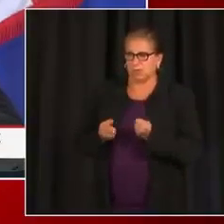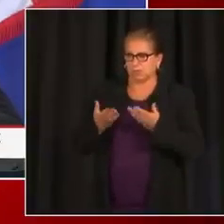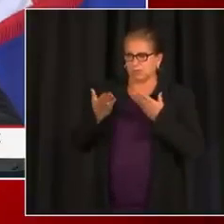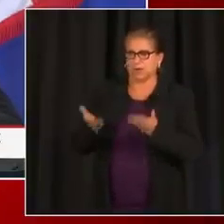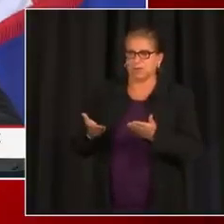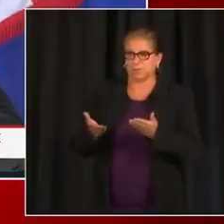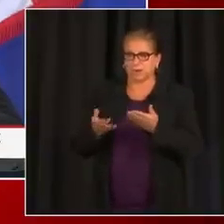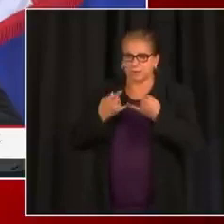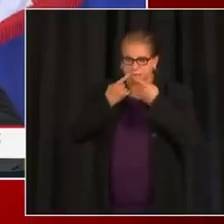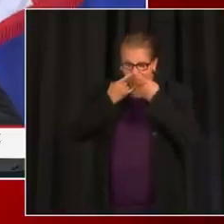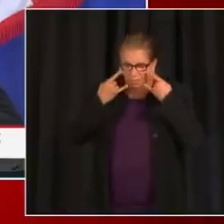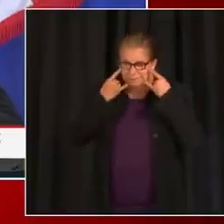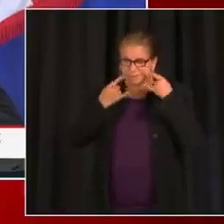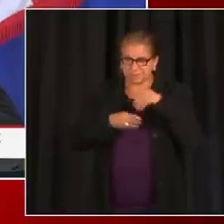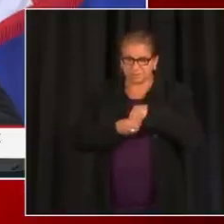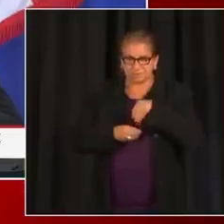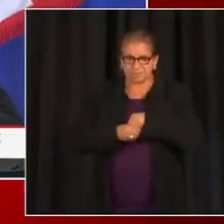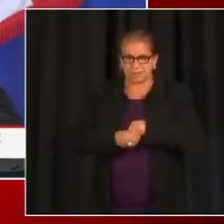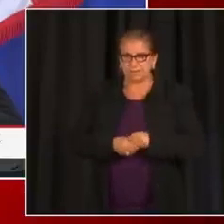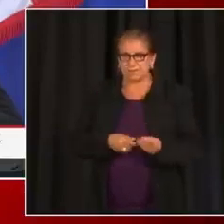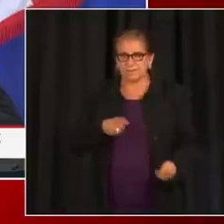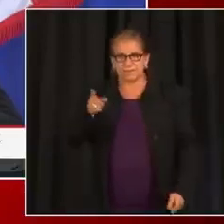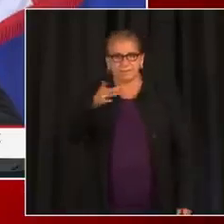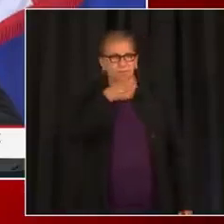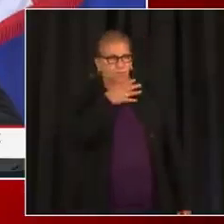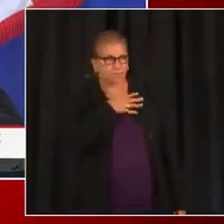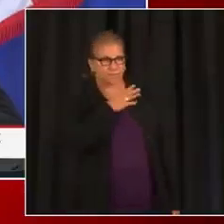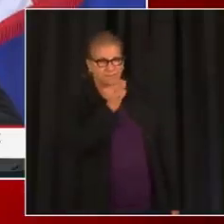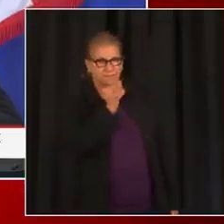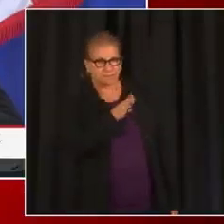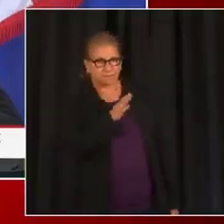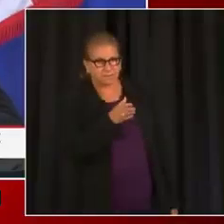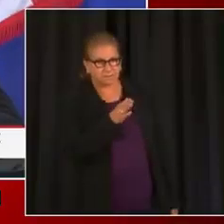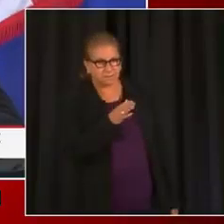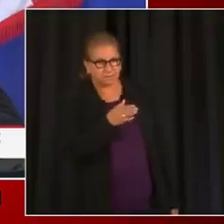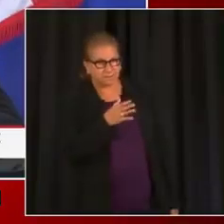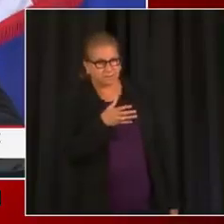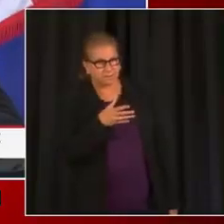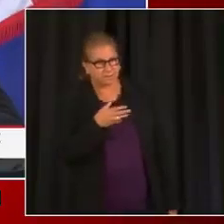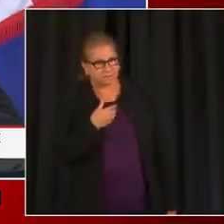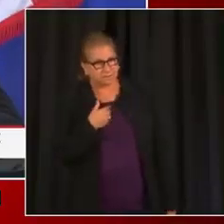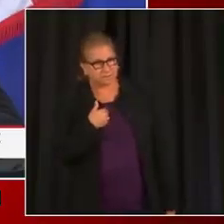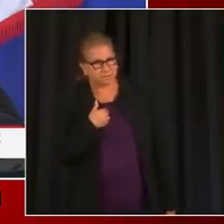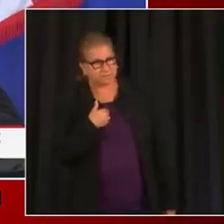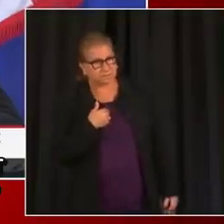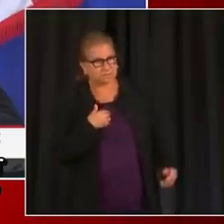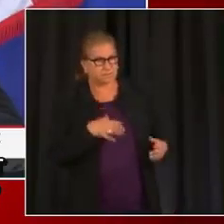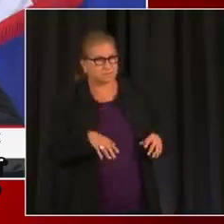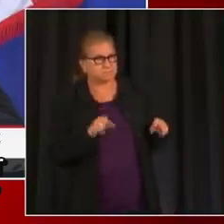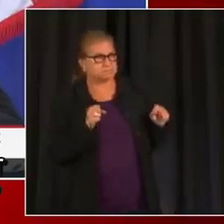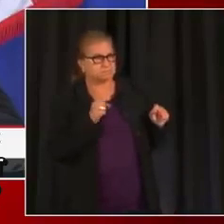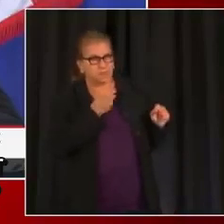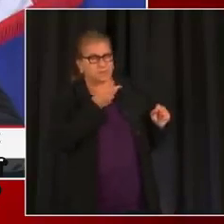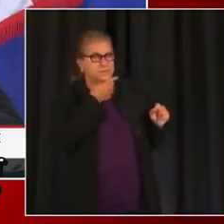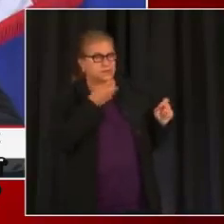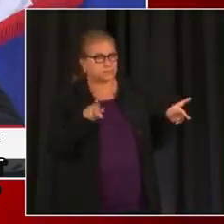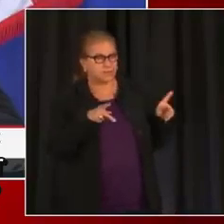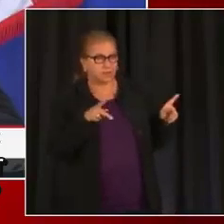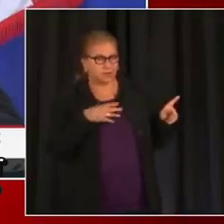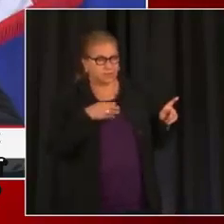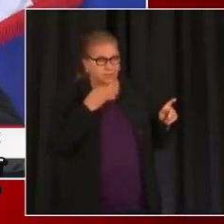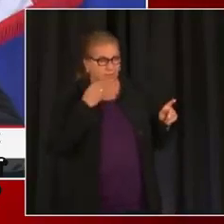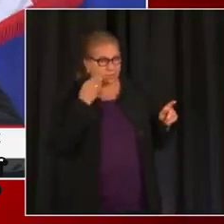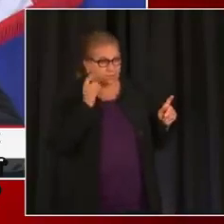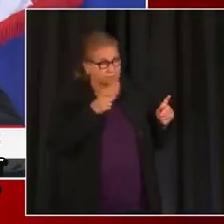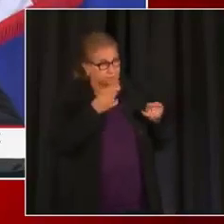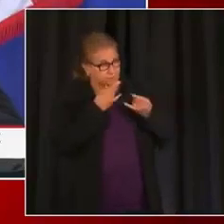Sí. Quería preguntar sobre los lugares privados. ¿Cuál es la recomendación para alguien que va a hacer una fiesta